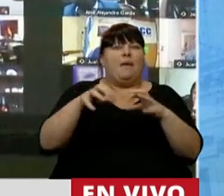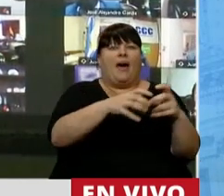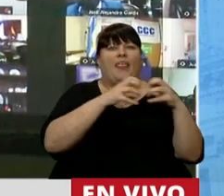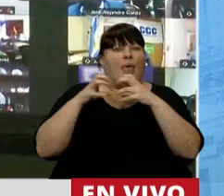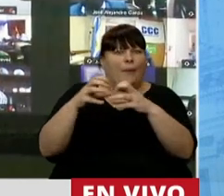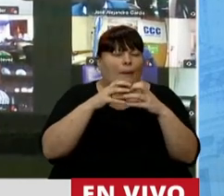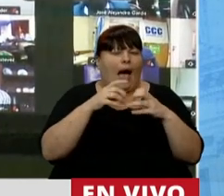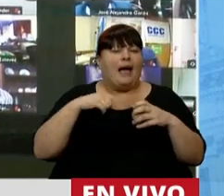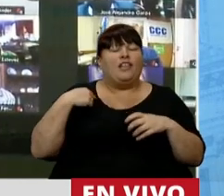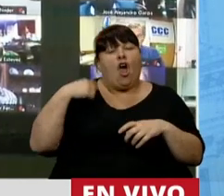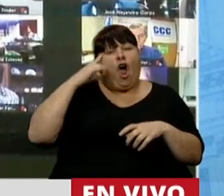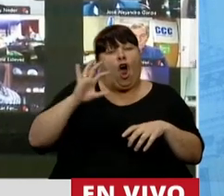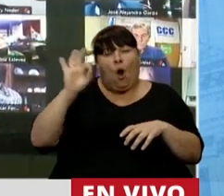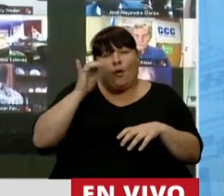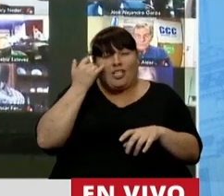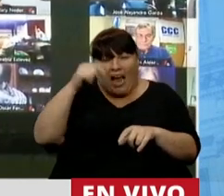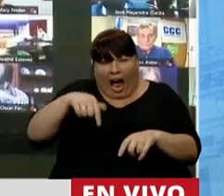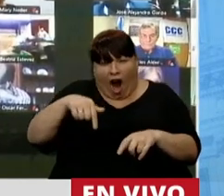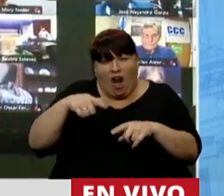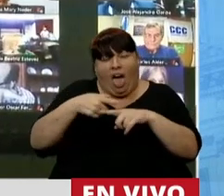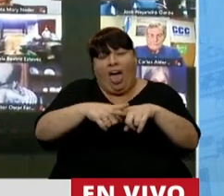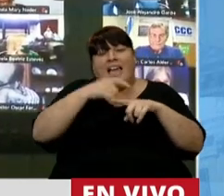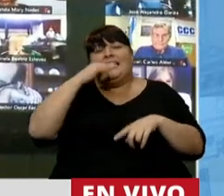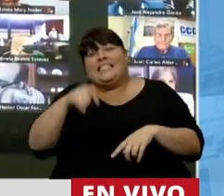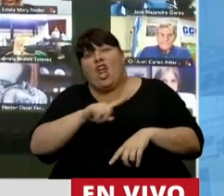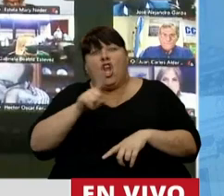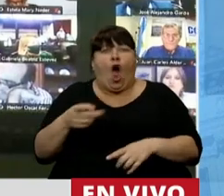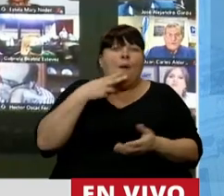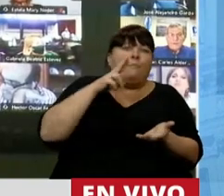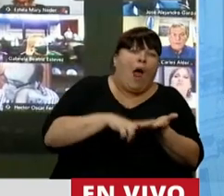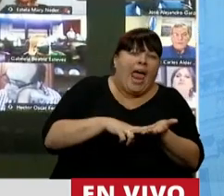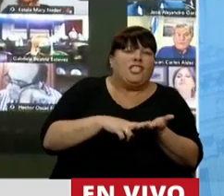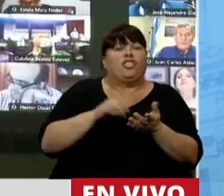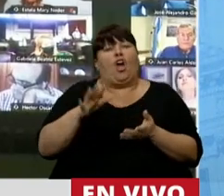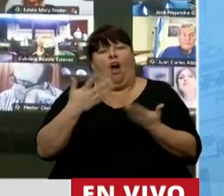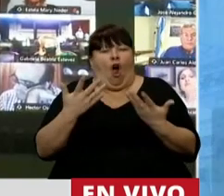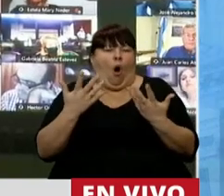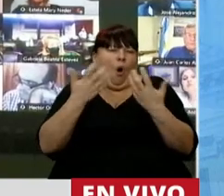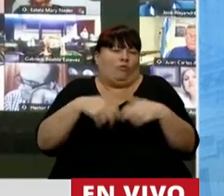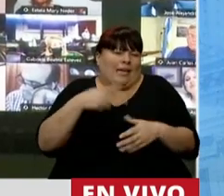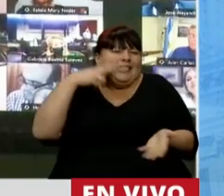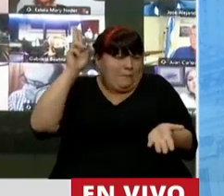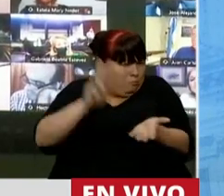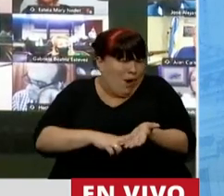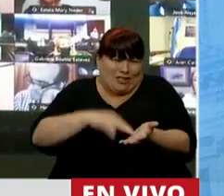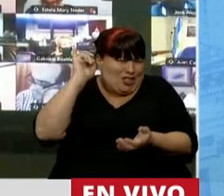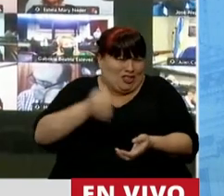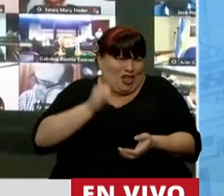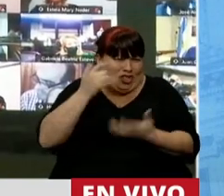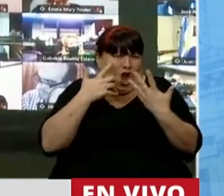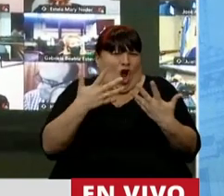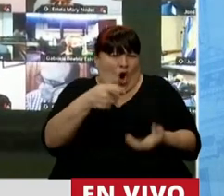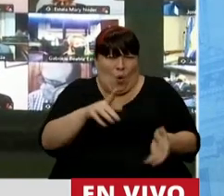debatiendo y que nuestro criterio es ya a esta altura discutir si es o no un impuesto es discutir una obviedad, es un impuesto de acá a la China.